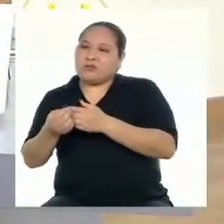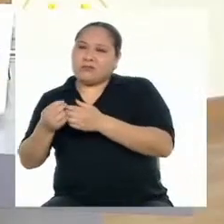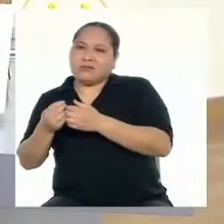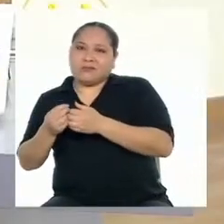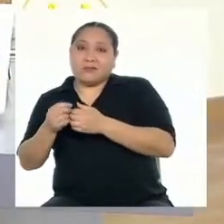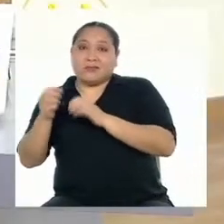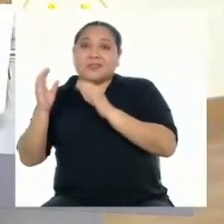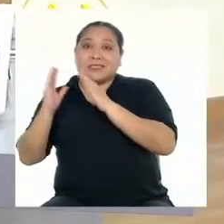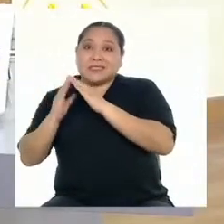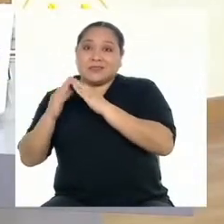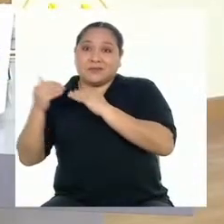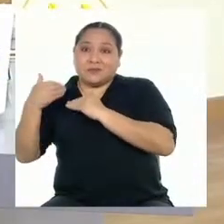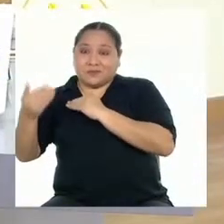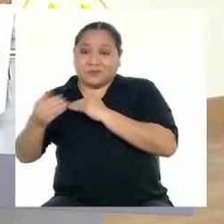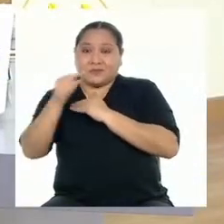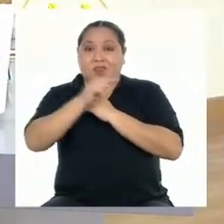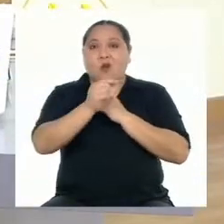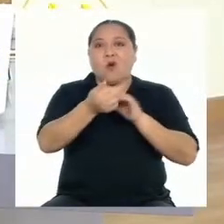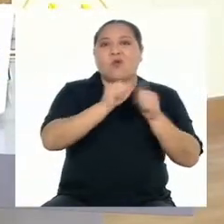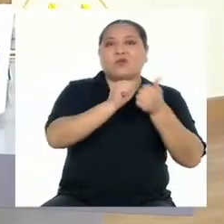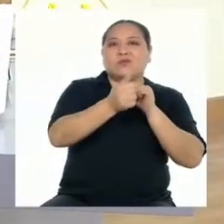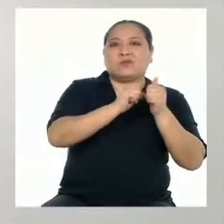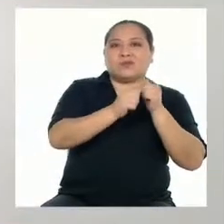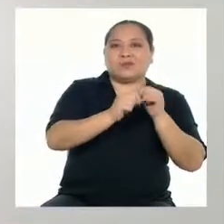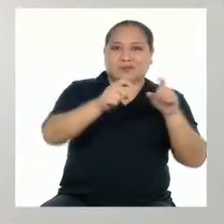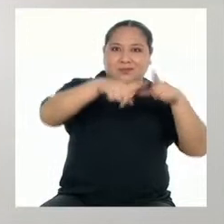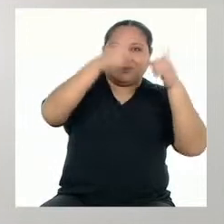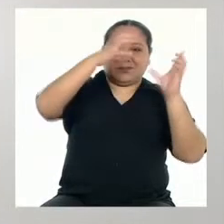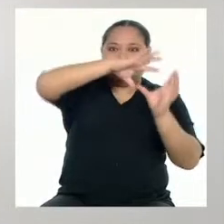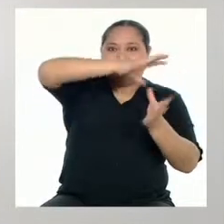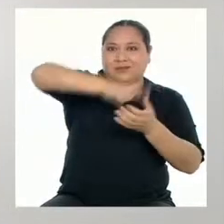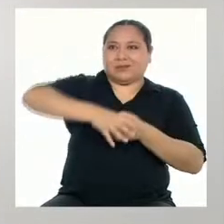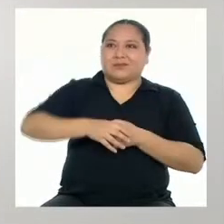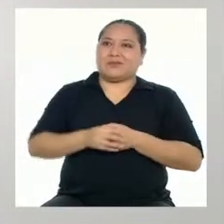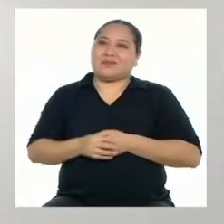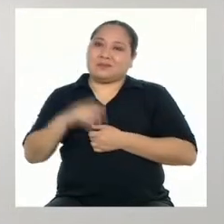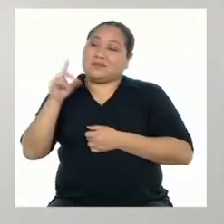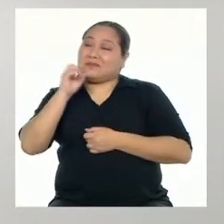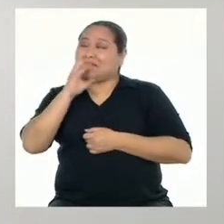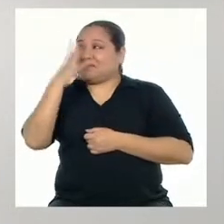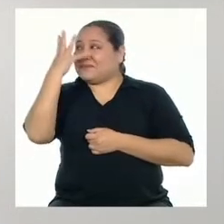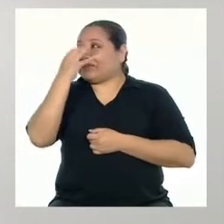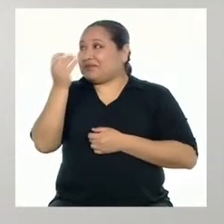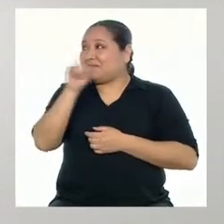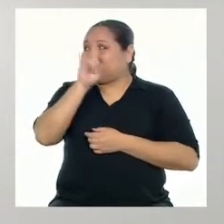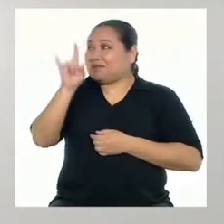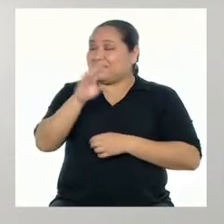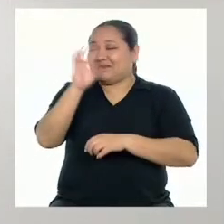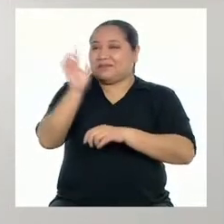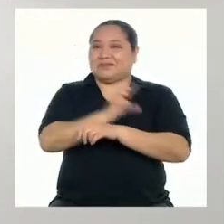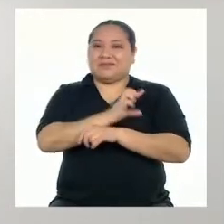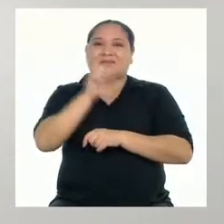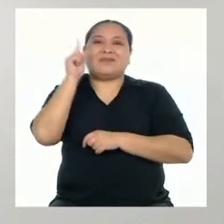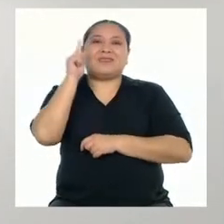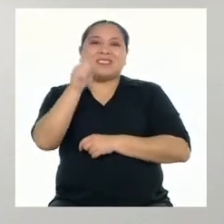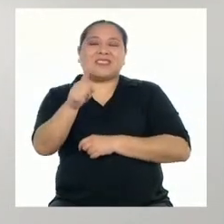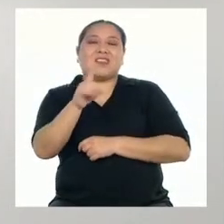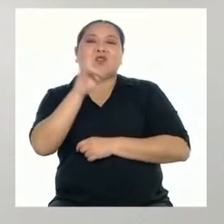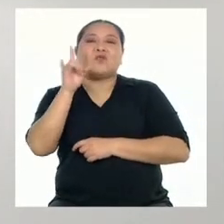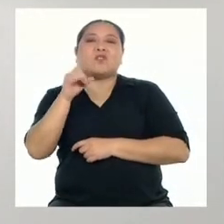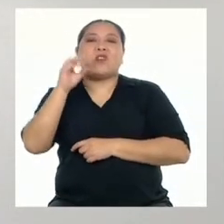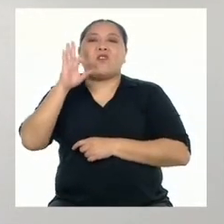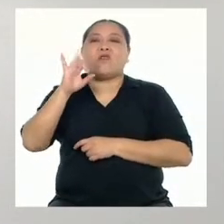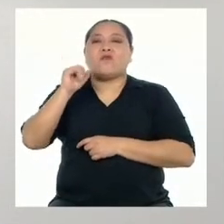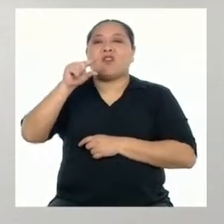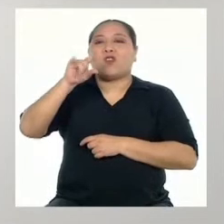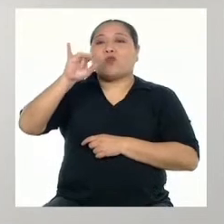Solo que lo ha dicho más bonito, usando la poesía. ¡Exacto! Para ello, ha utilizado figuras